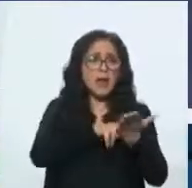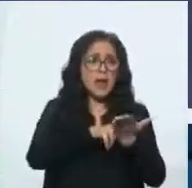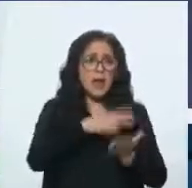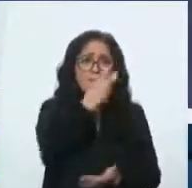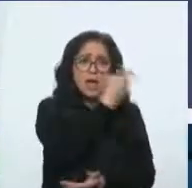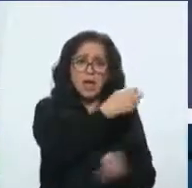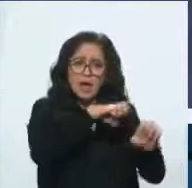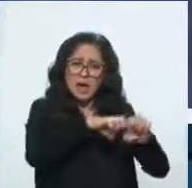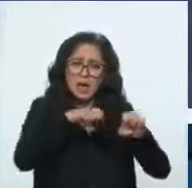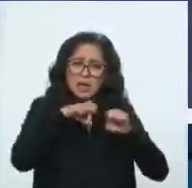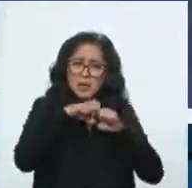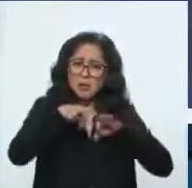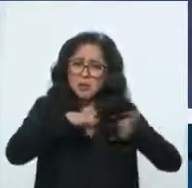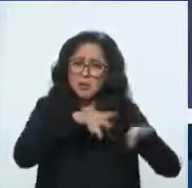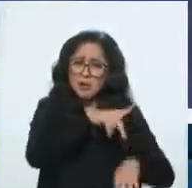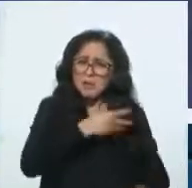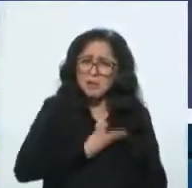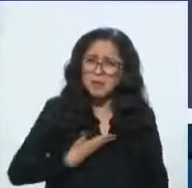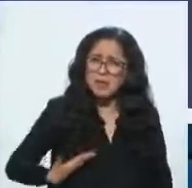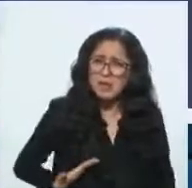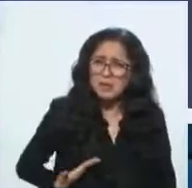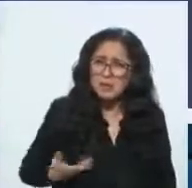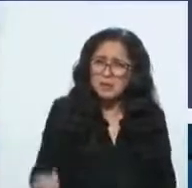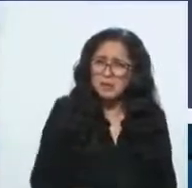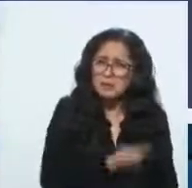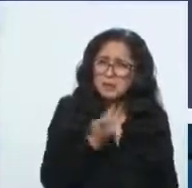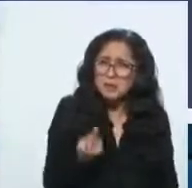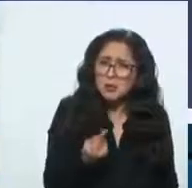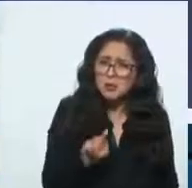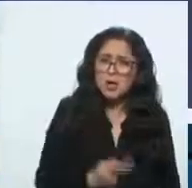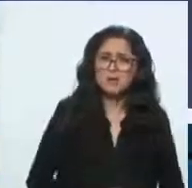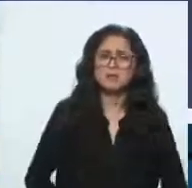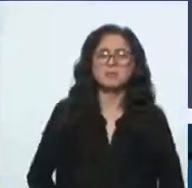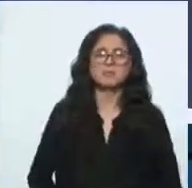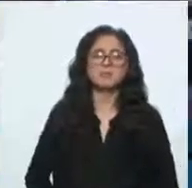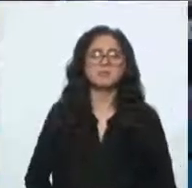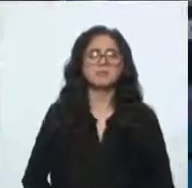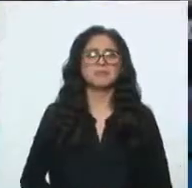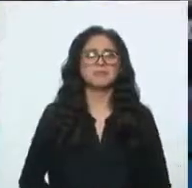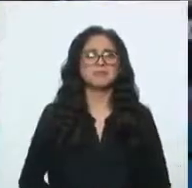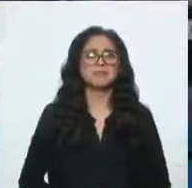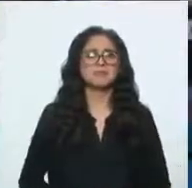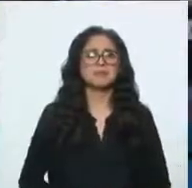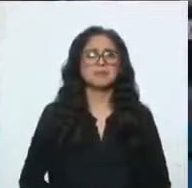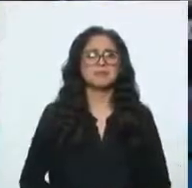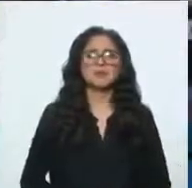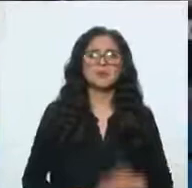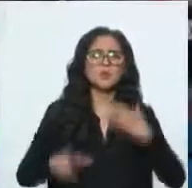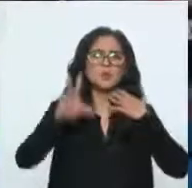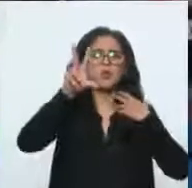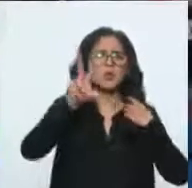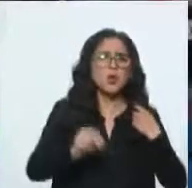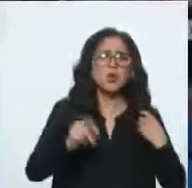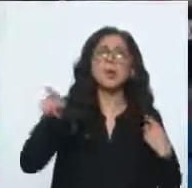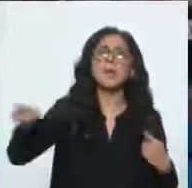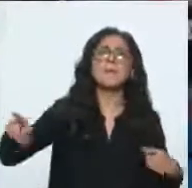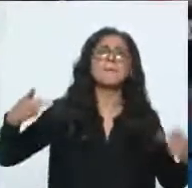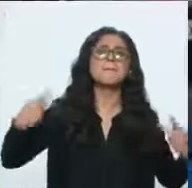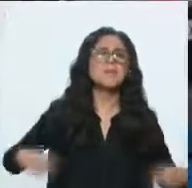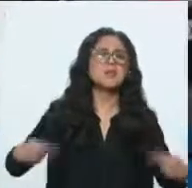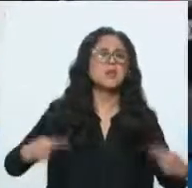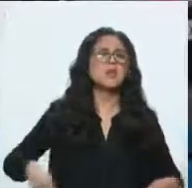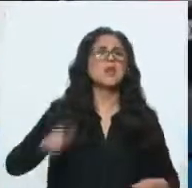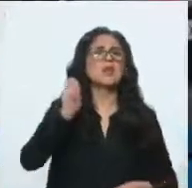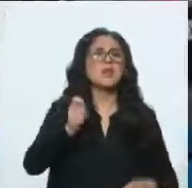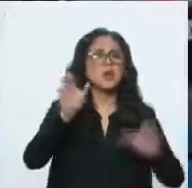Alberto? No, este... Justamente unos activistas de derechos digitales utilizaron un